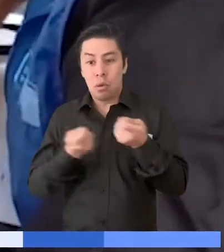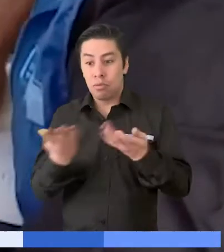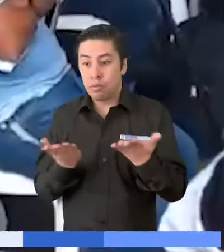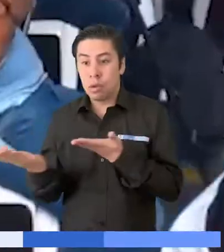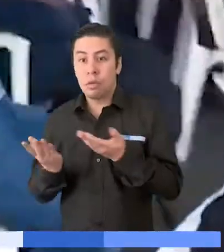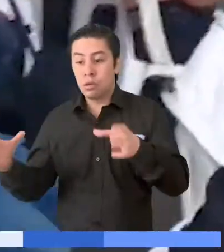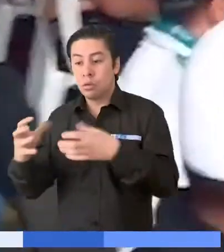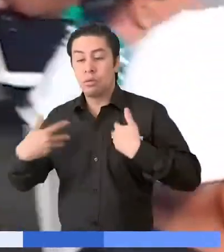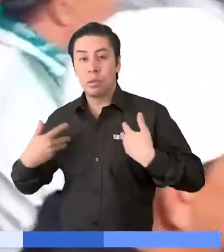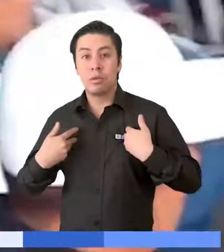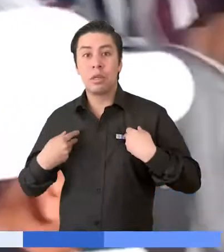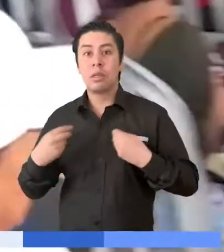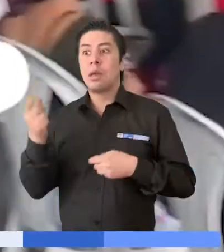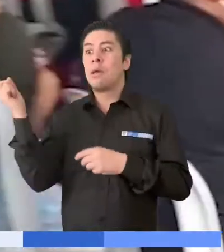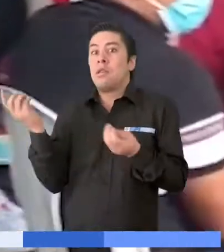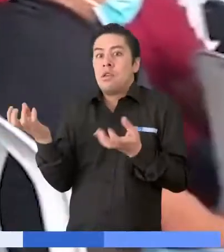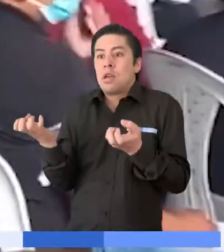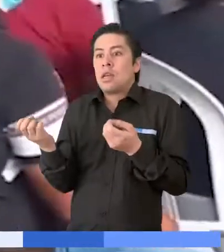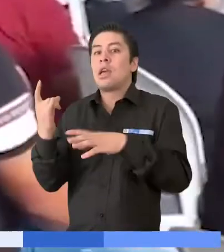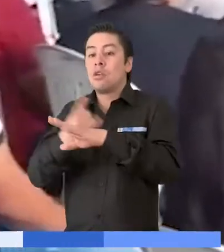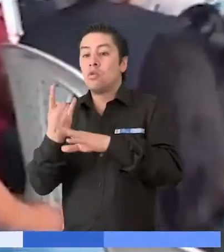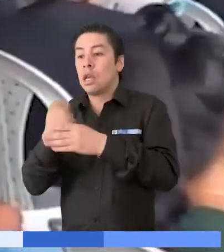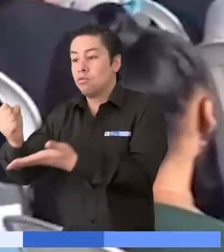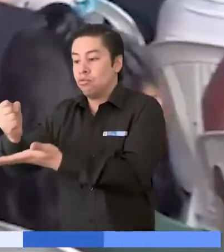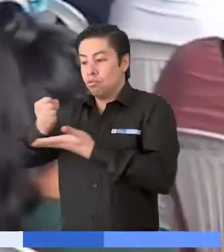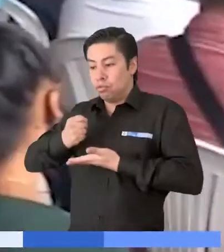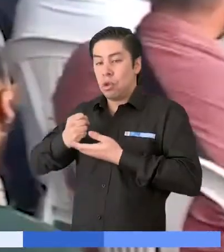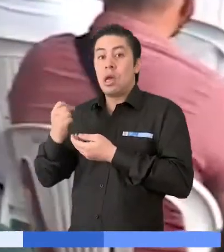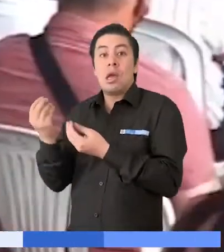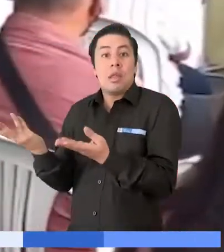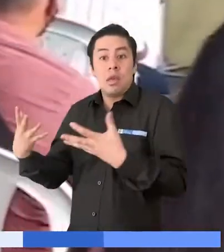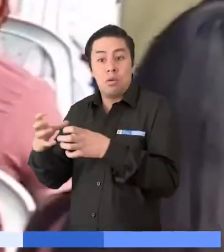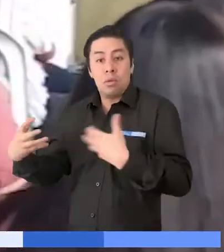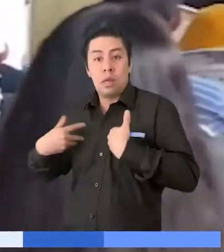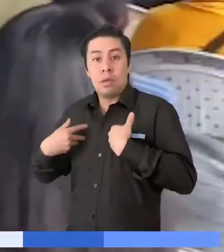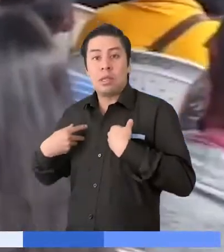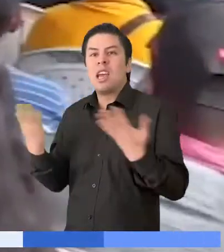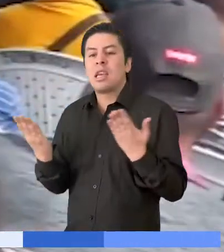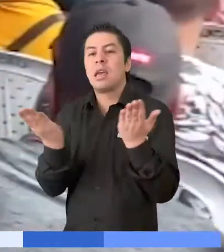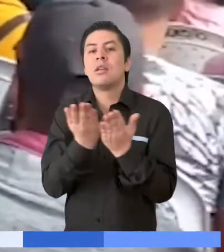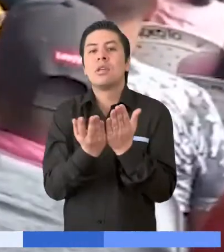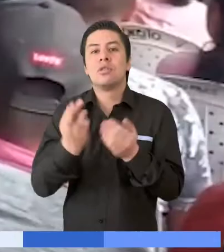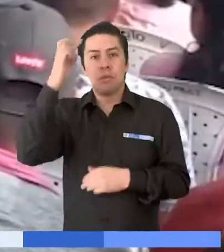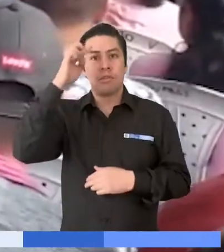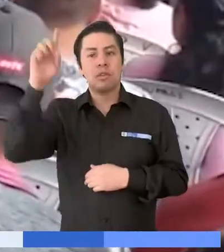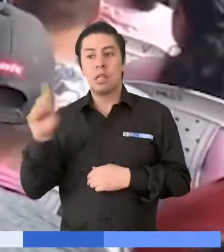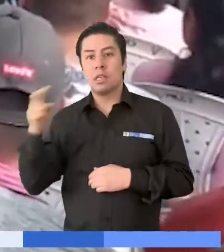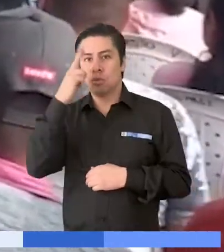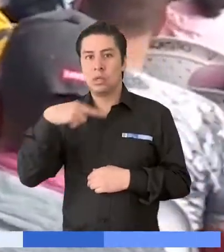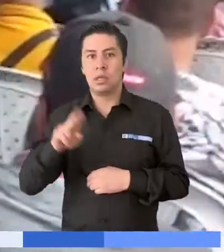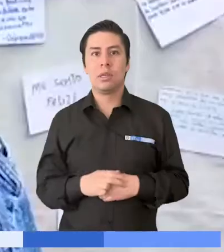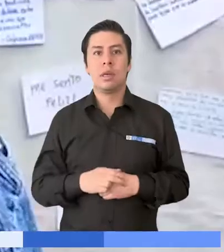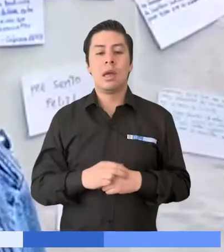adecuada de estos dineros públicos, manifestó que invertirá el recurso recibido en la educación superior para su hija.